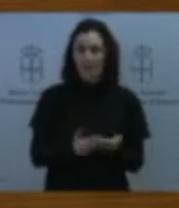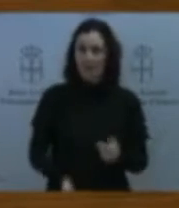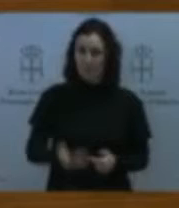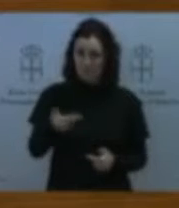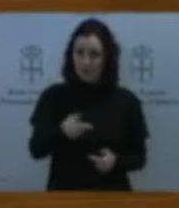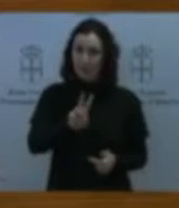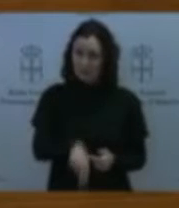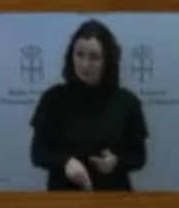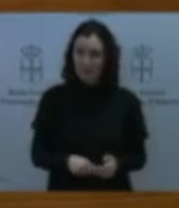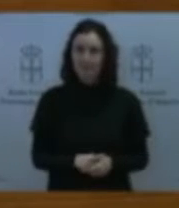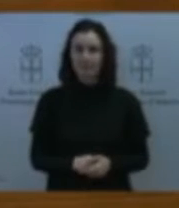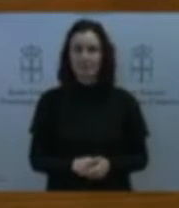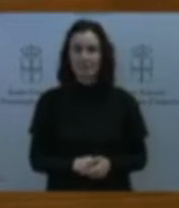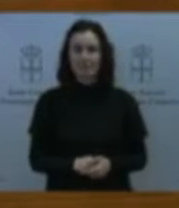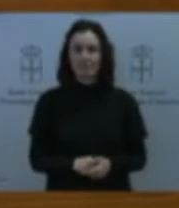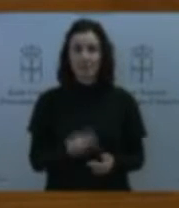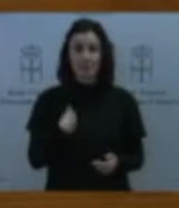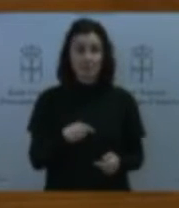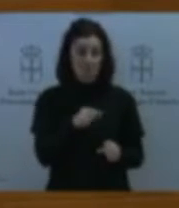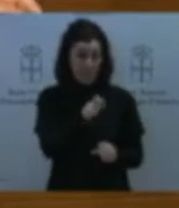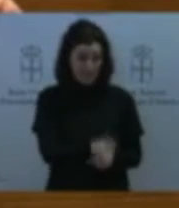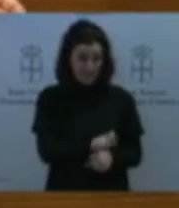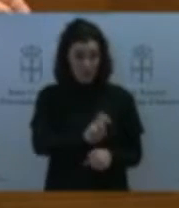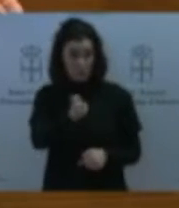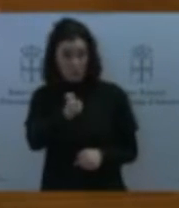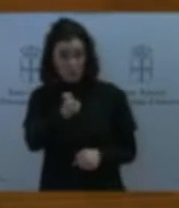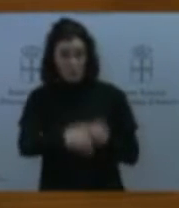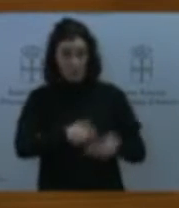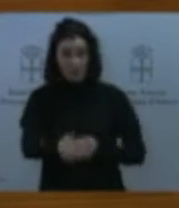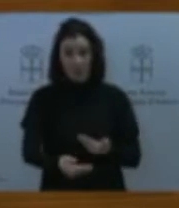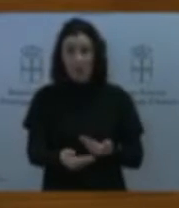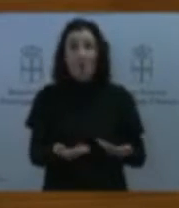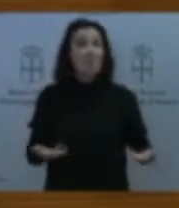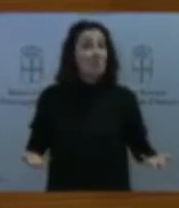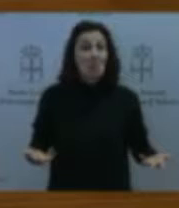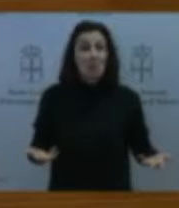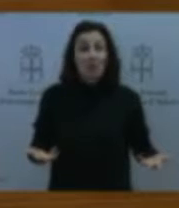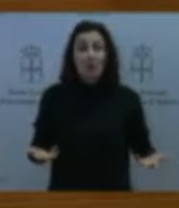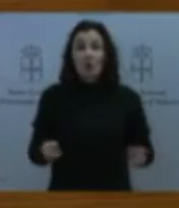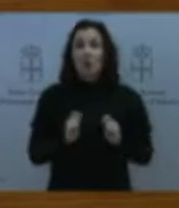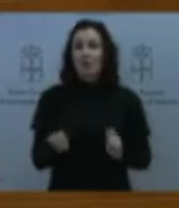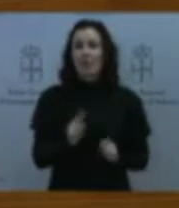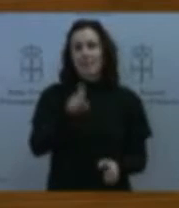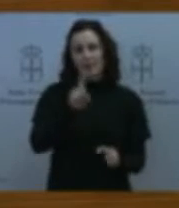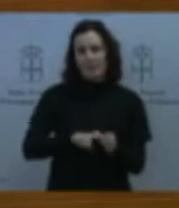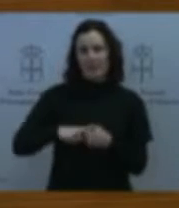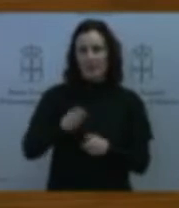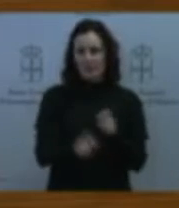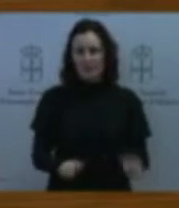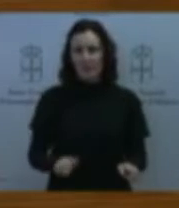y de cualquier otro proceso, pero eso no lleva a que la participación ciudadana tengamos que elevarla a